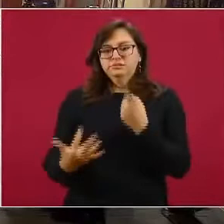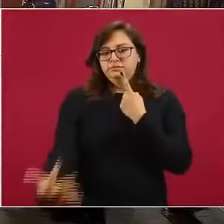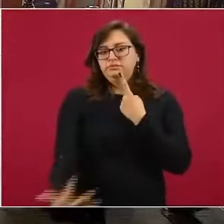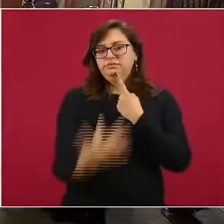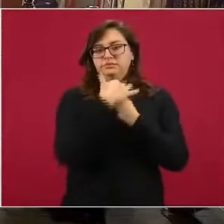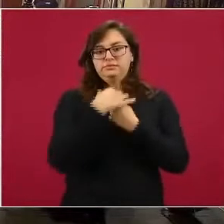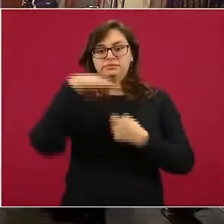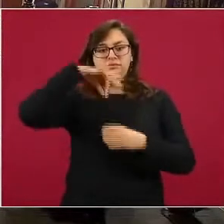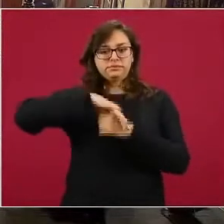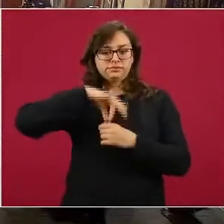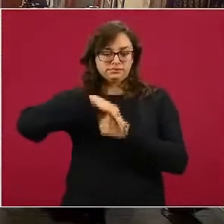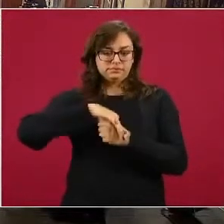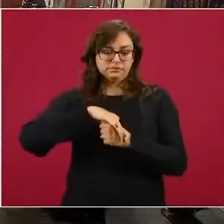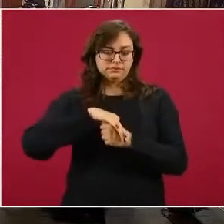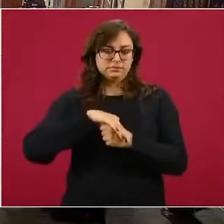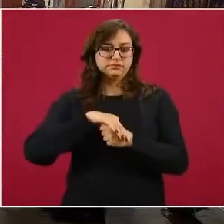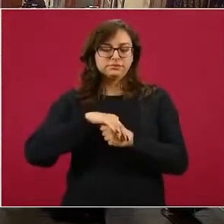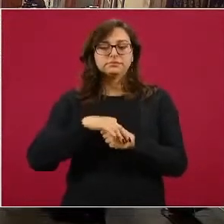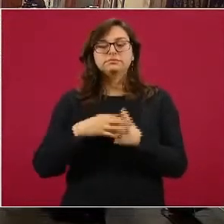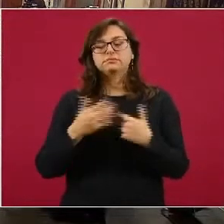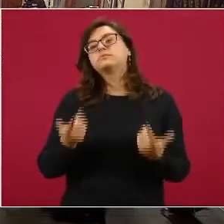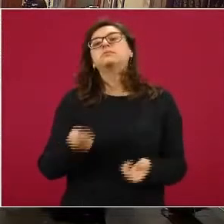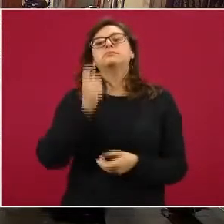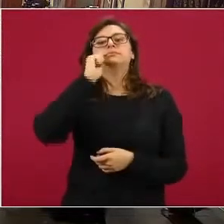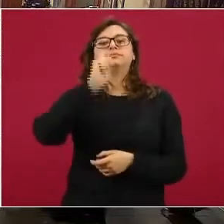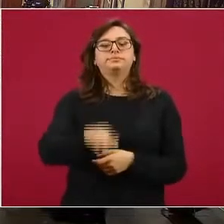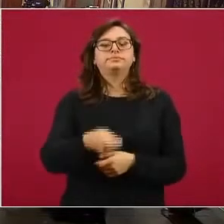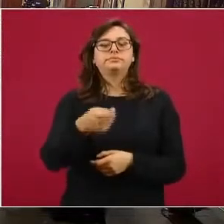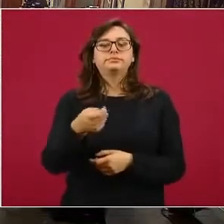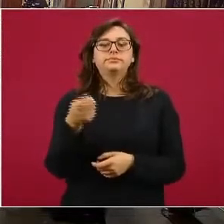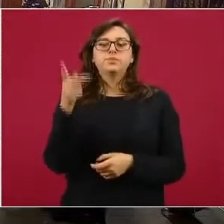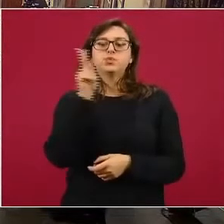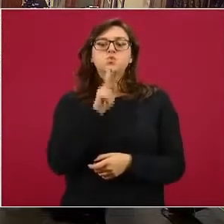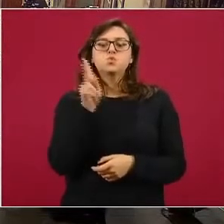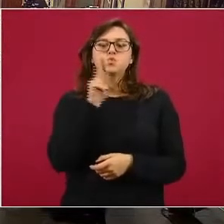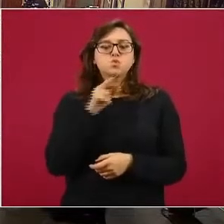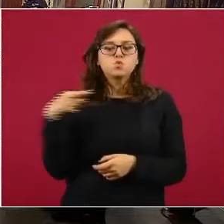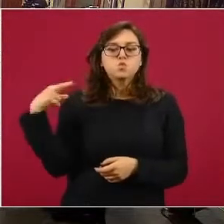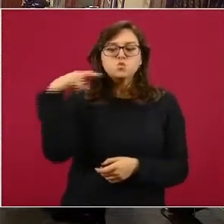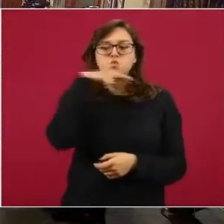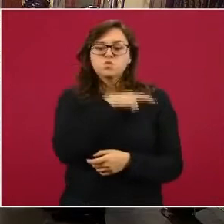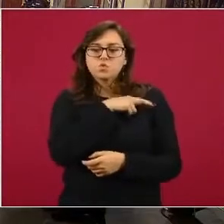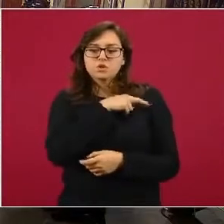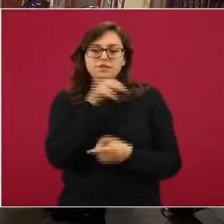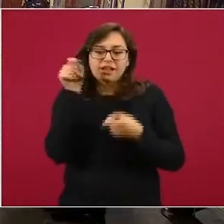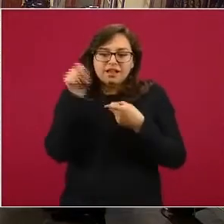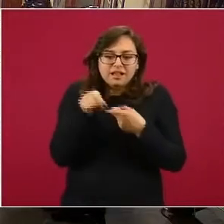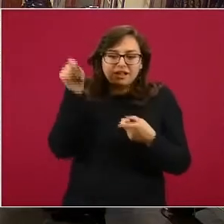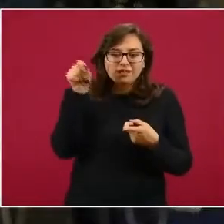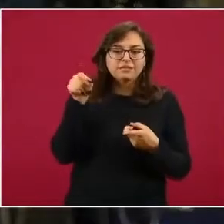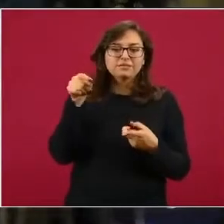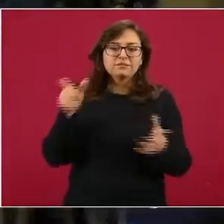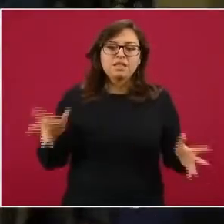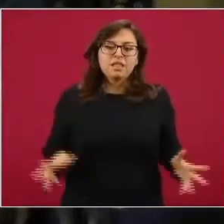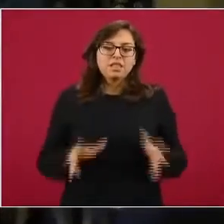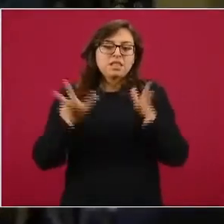Es decir, se está usando estas pruebas, la promoción de estas pruebas con